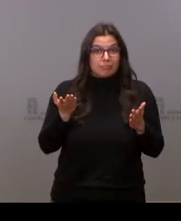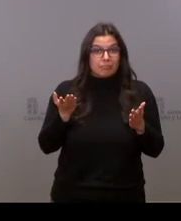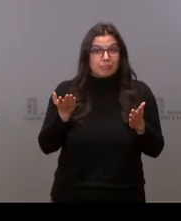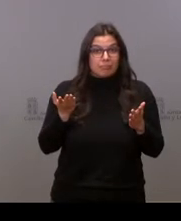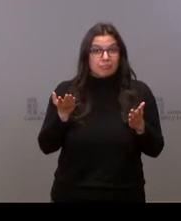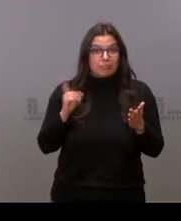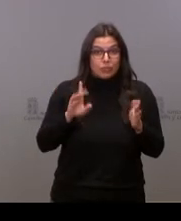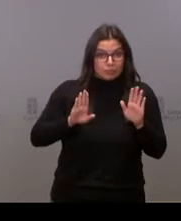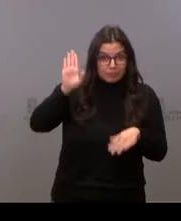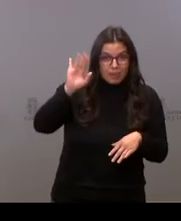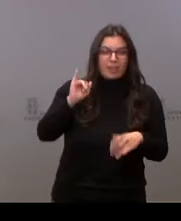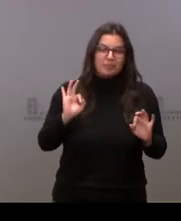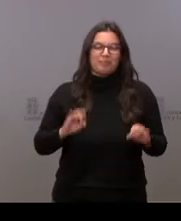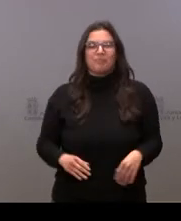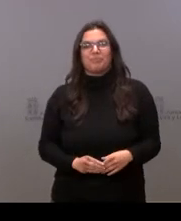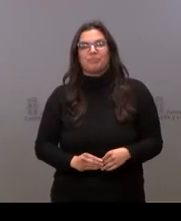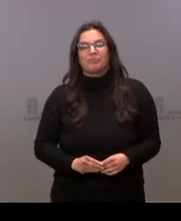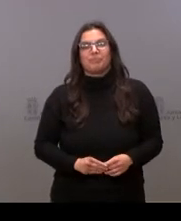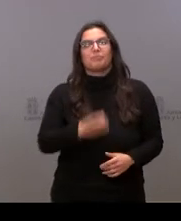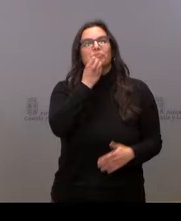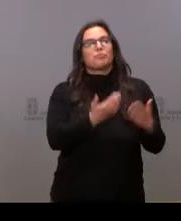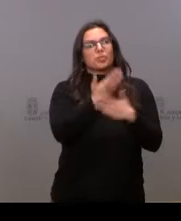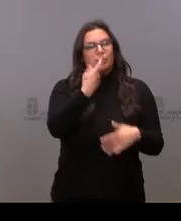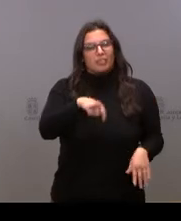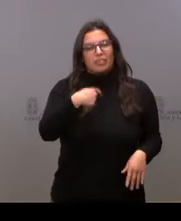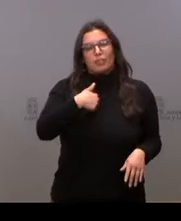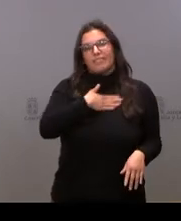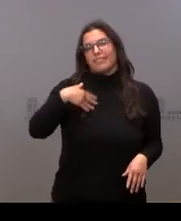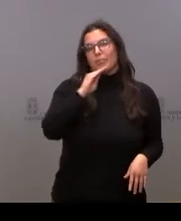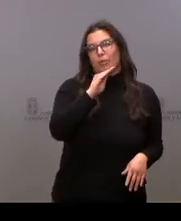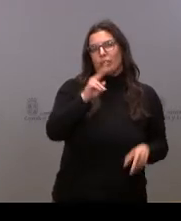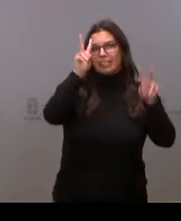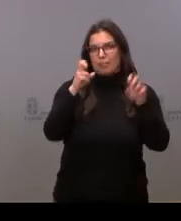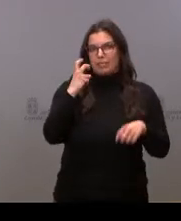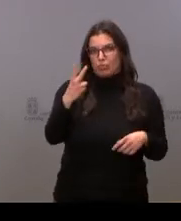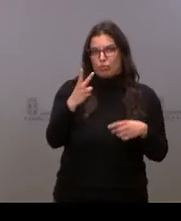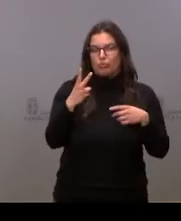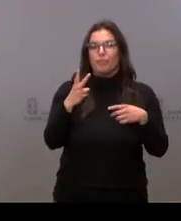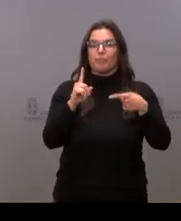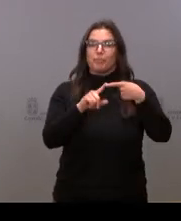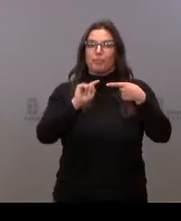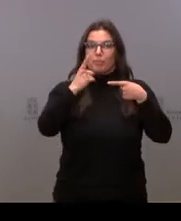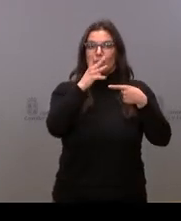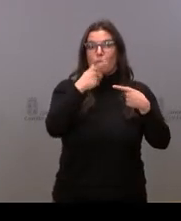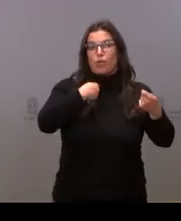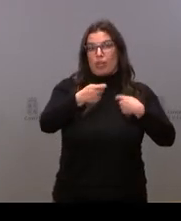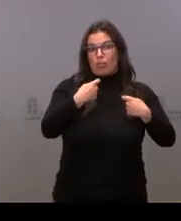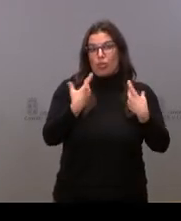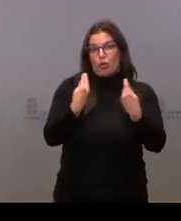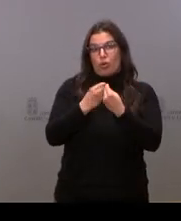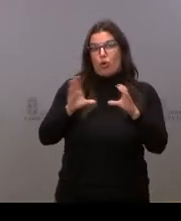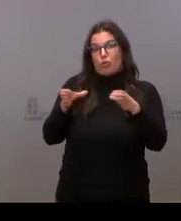Sí, buenos días, presidente. Quería preguntarle por dos asuntos. Primero, por las negociaciones de por Ávila.